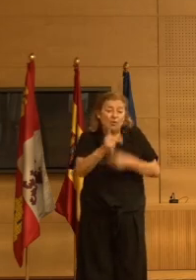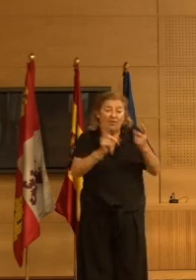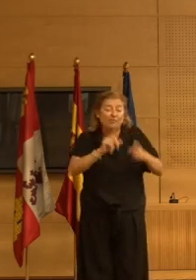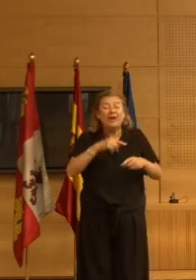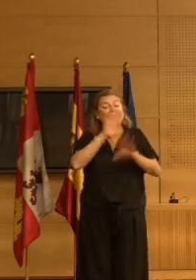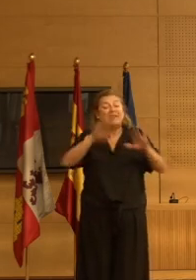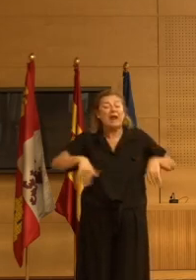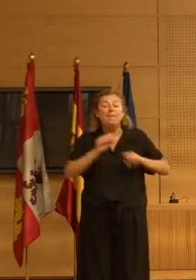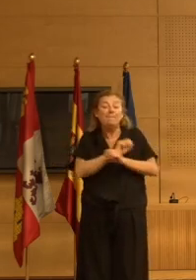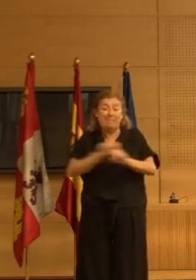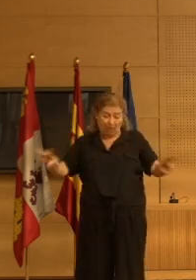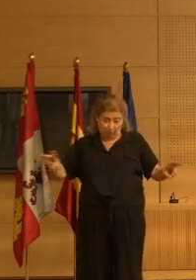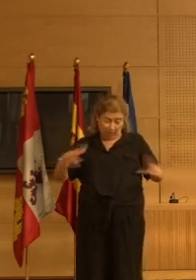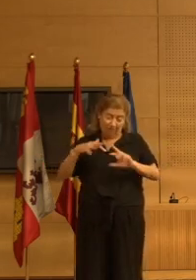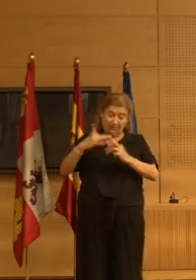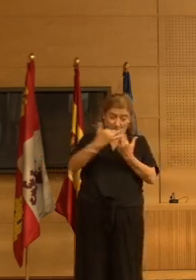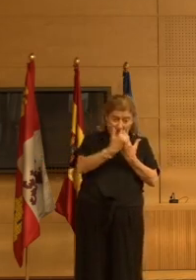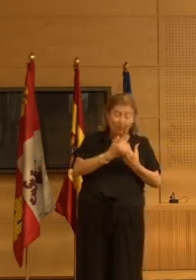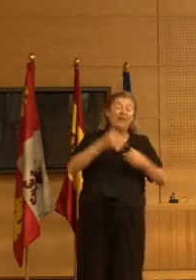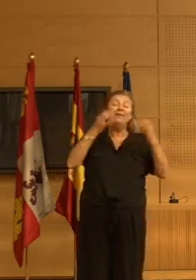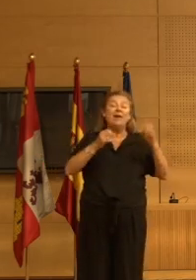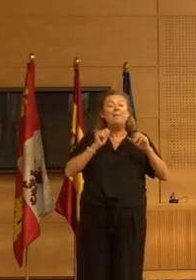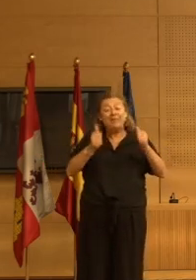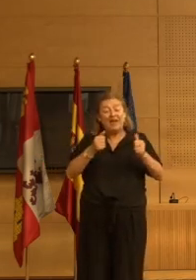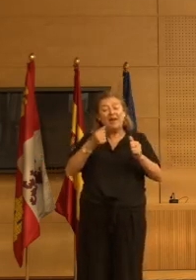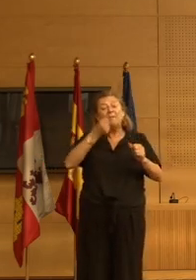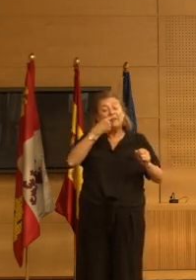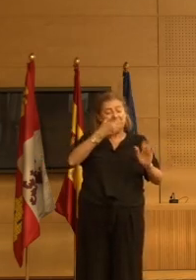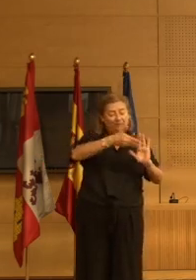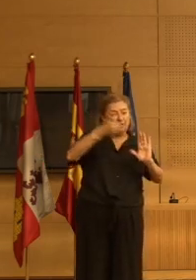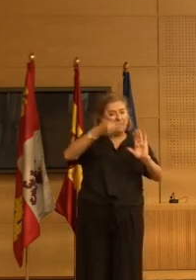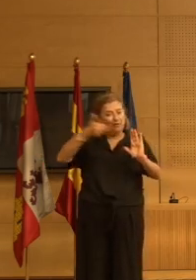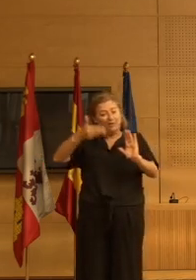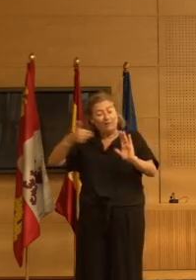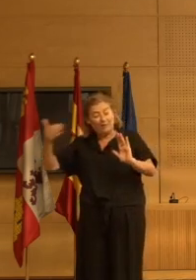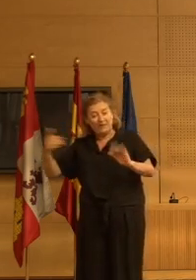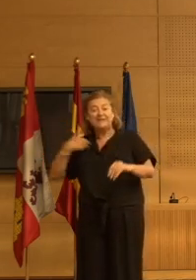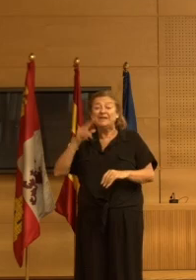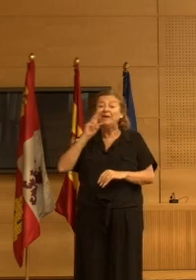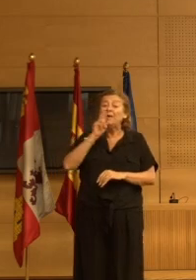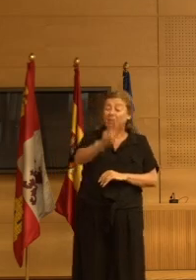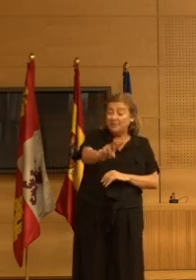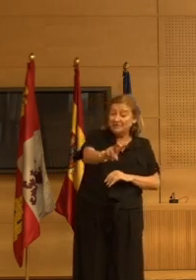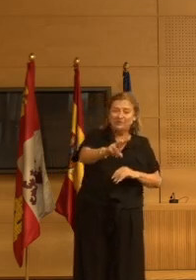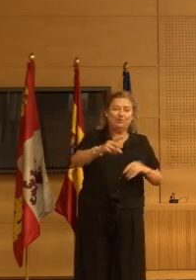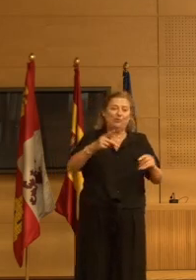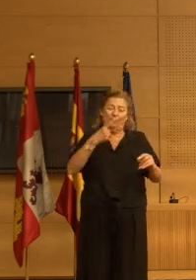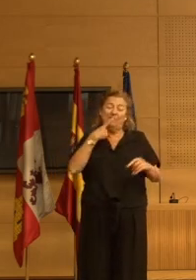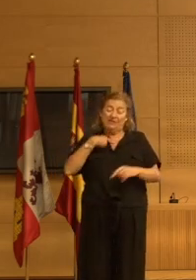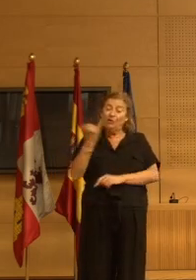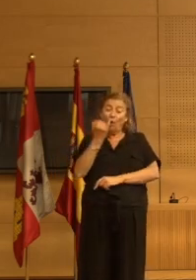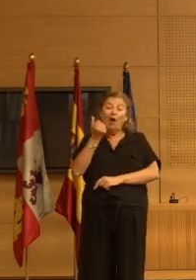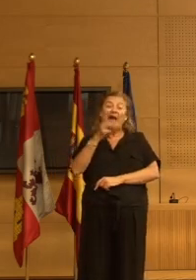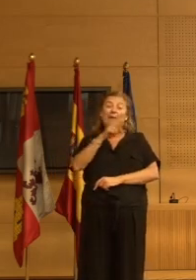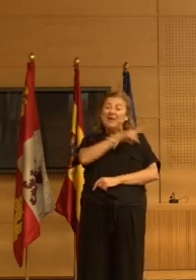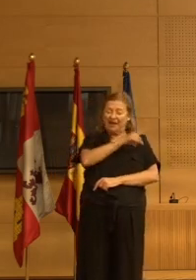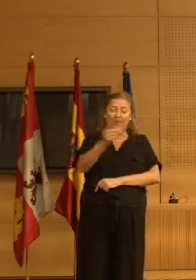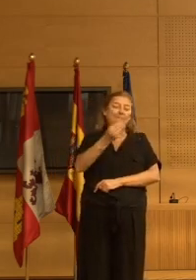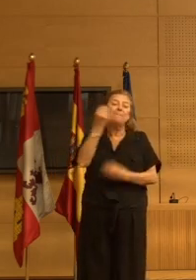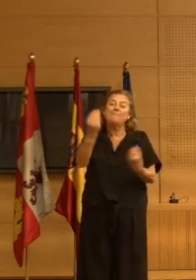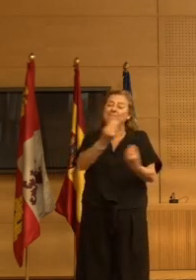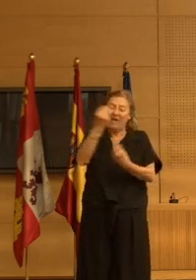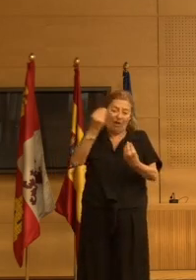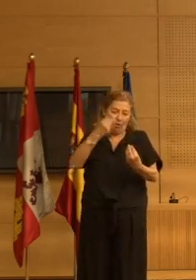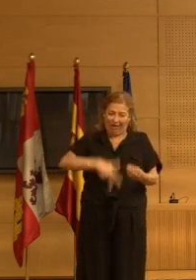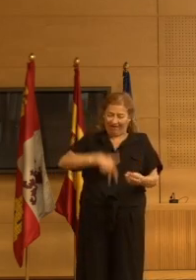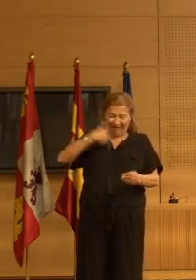es empeorar la situación empezamos a retirar los fármacos y lo que se ha visto en Albertia que os ha comentado Javier pues es una mejora